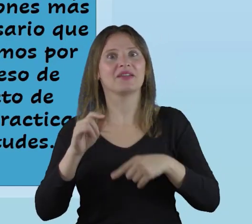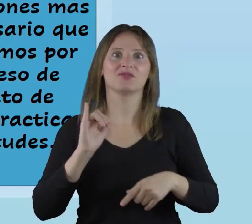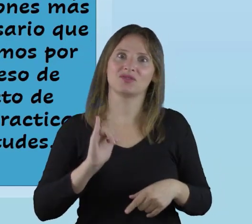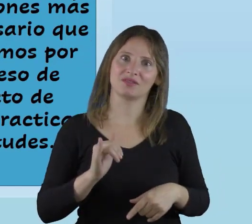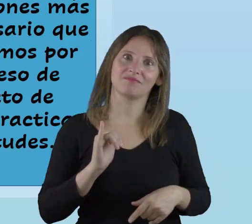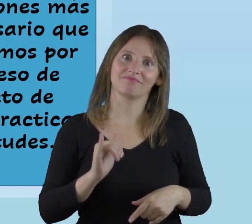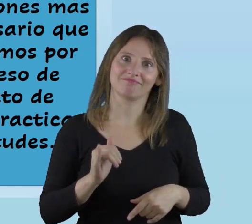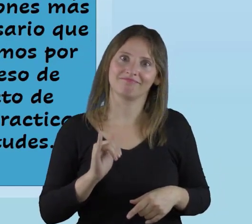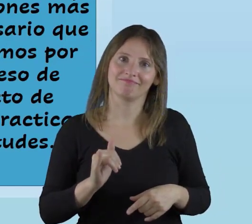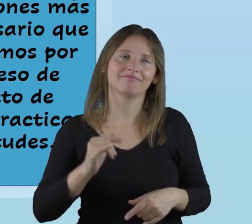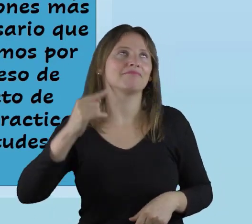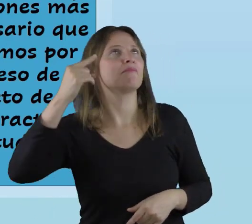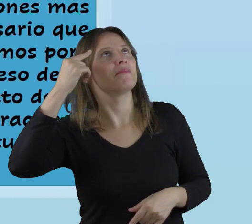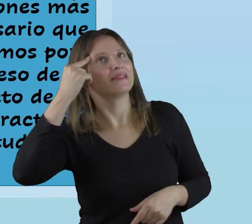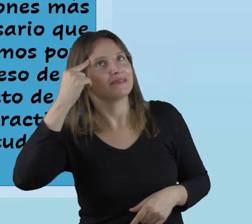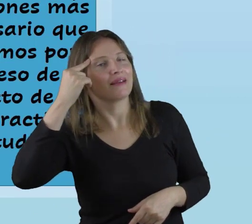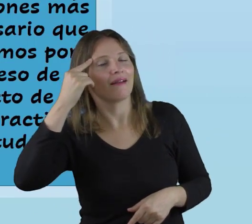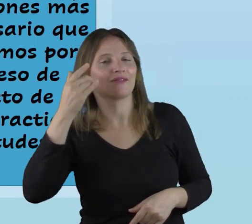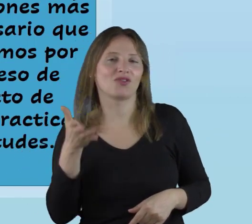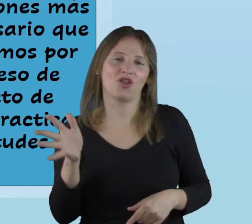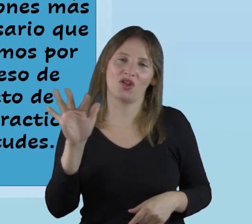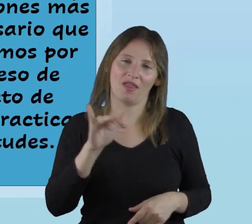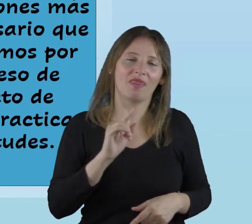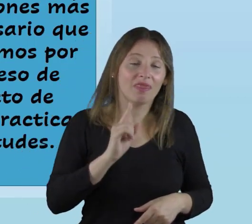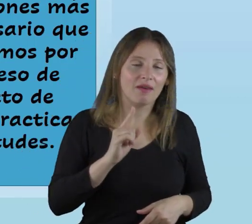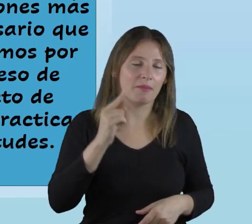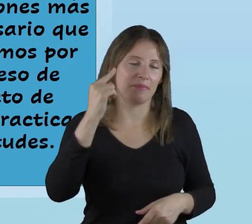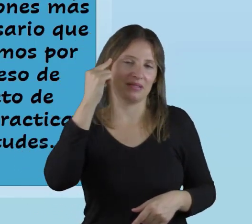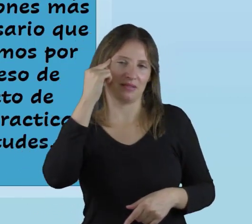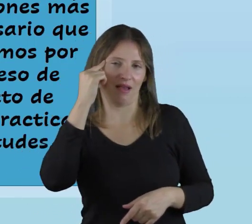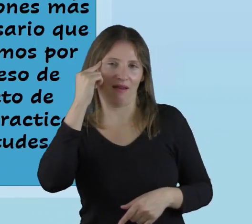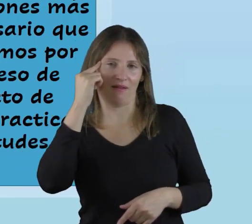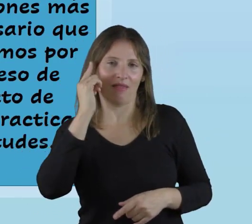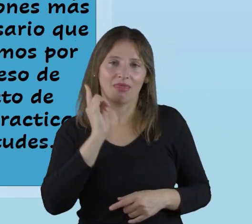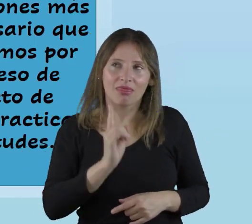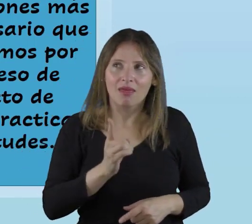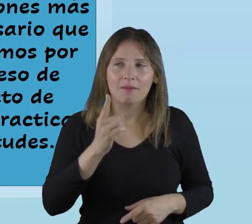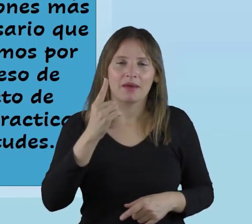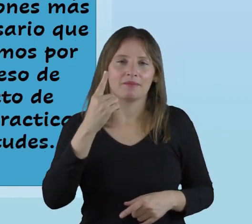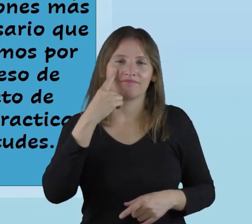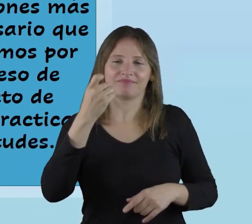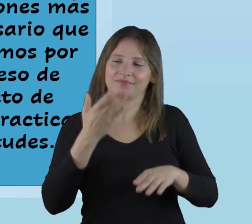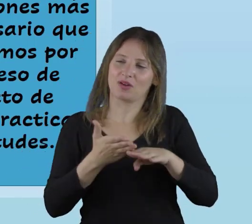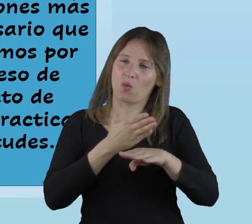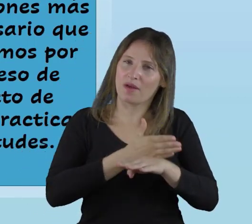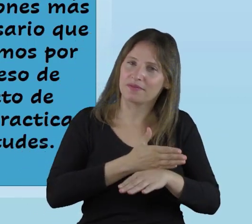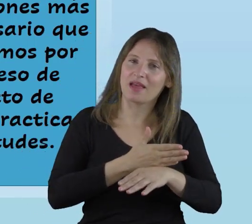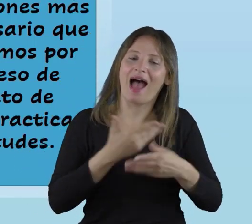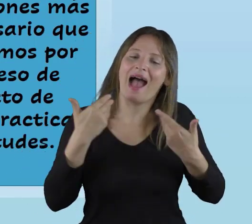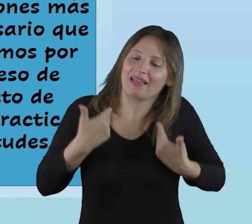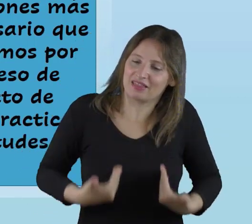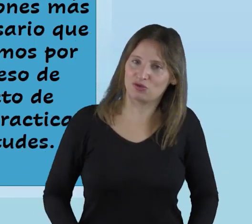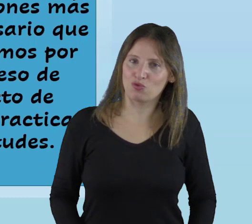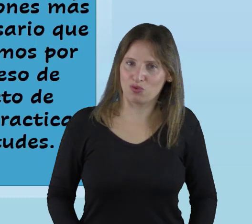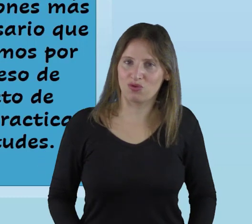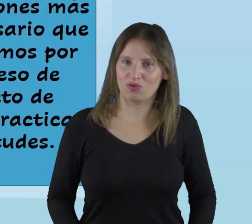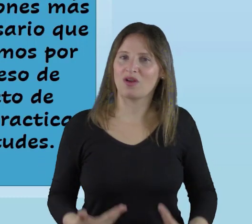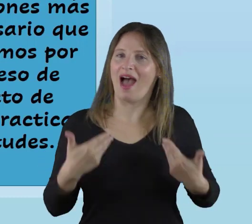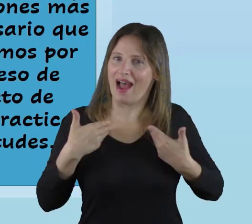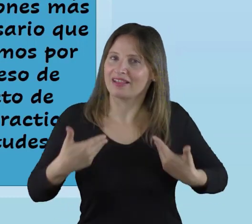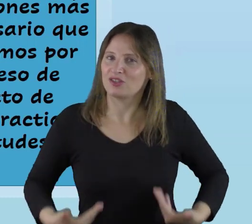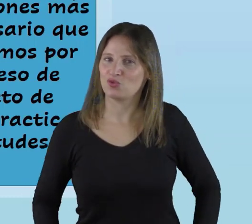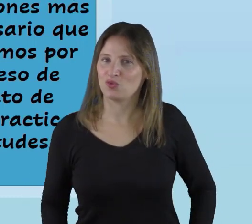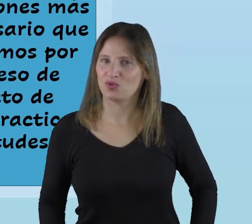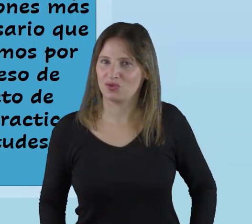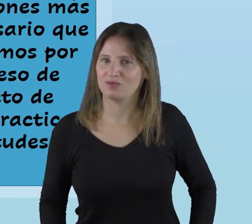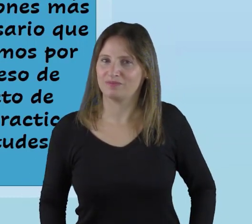pero si tenemos que reflexionar si tenemos que tener en cuenta que